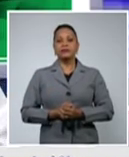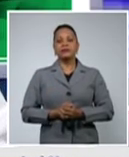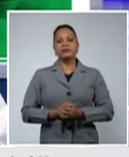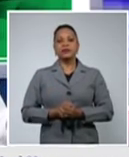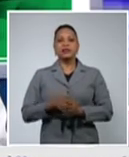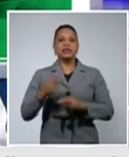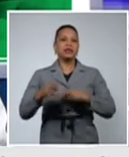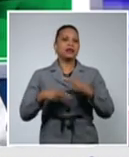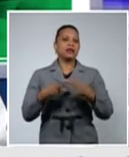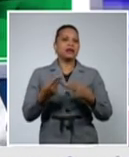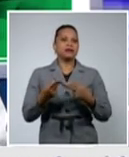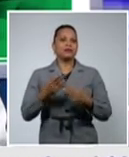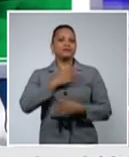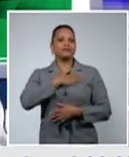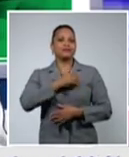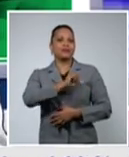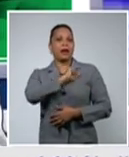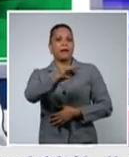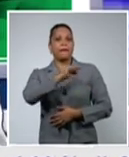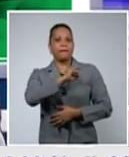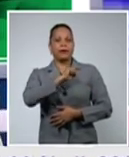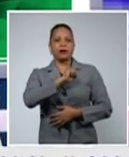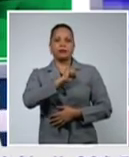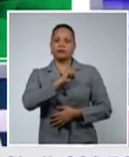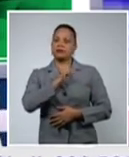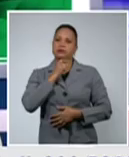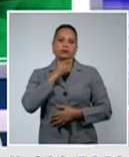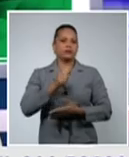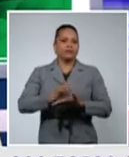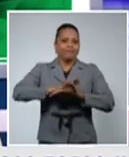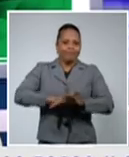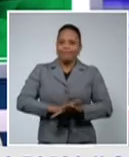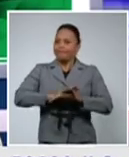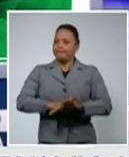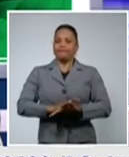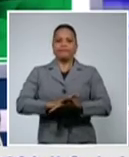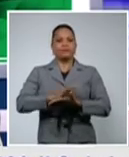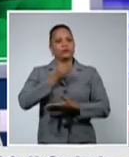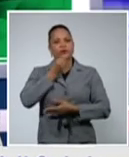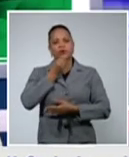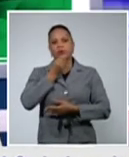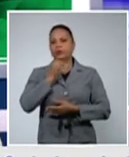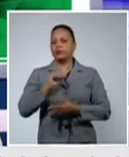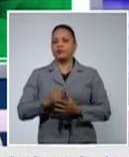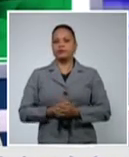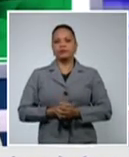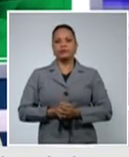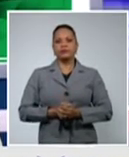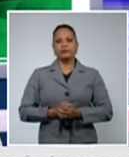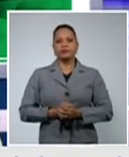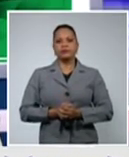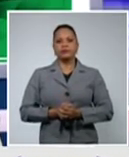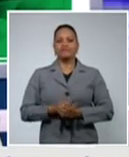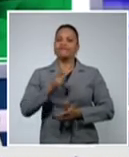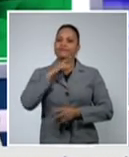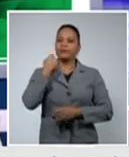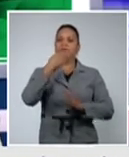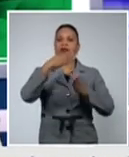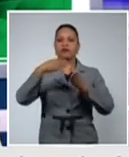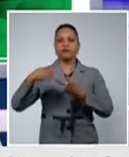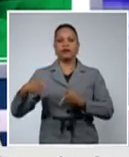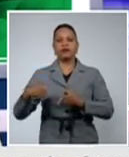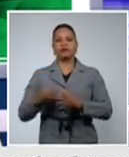parada cardíaca, que no responde a las maniobras de reanimación cardiopulmonar, y lamentablemente